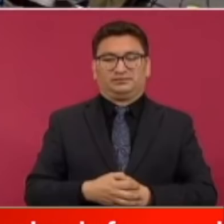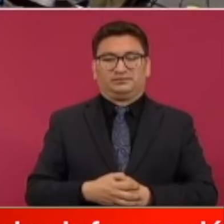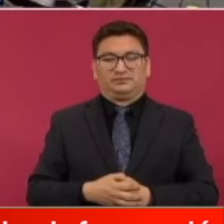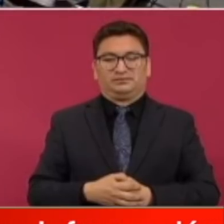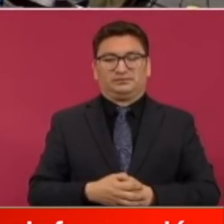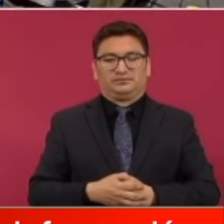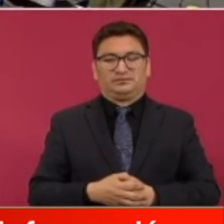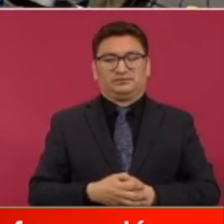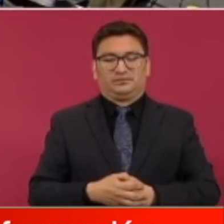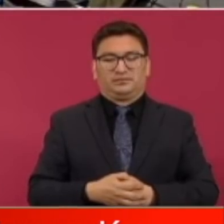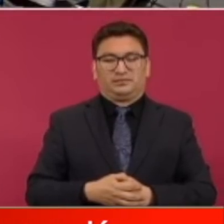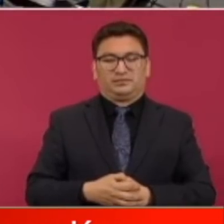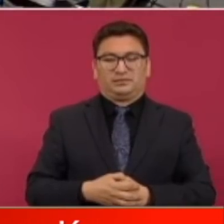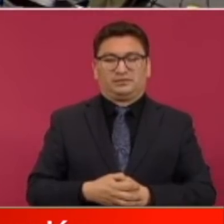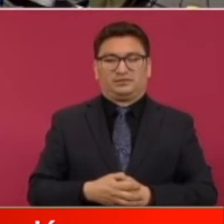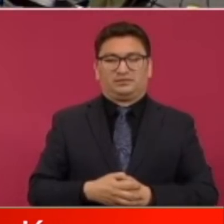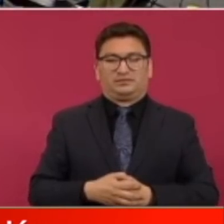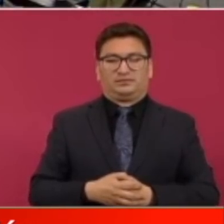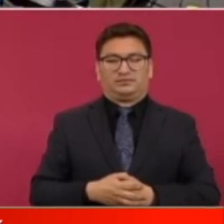pero